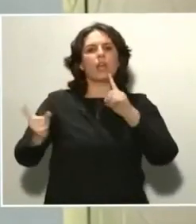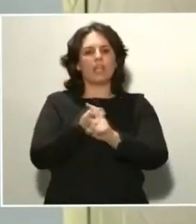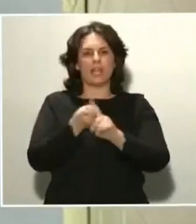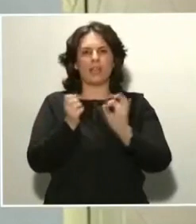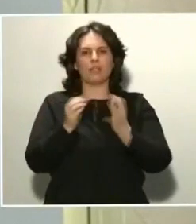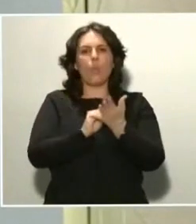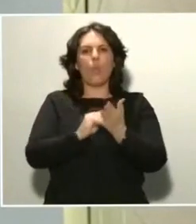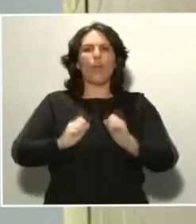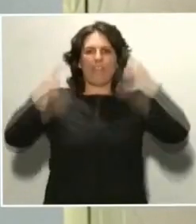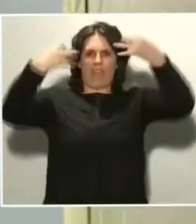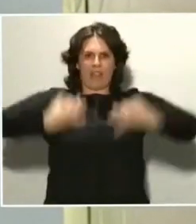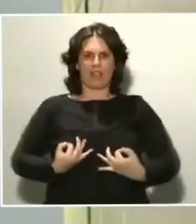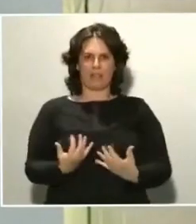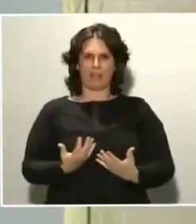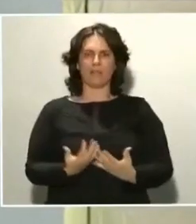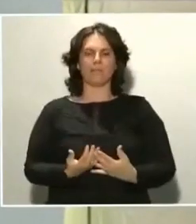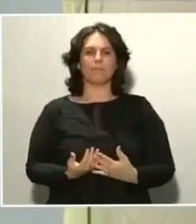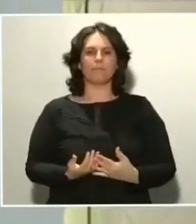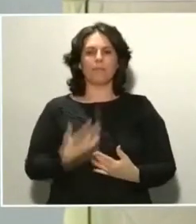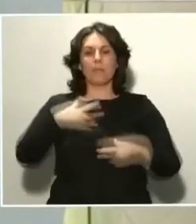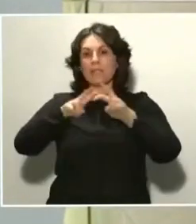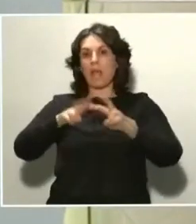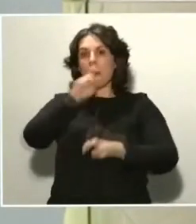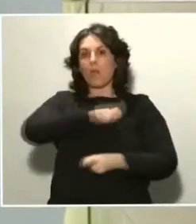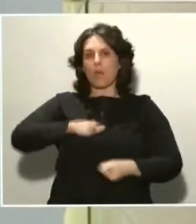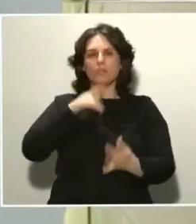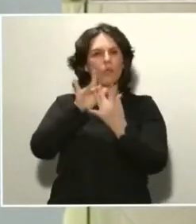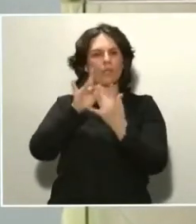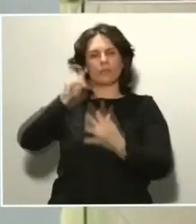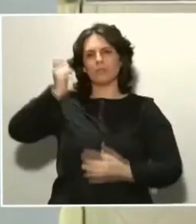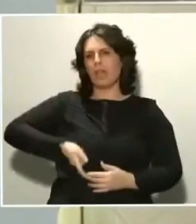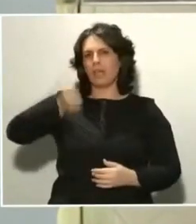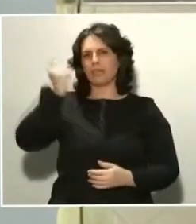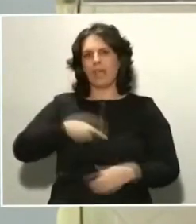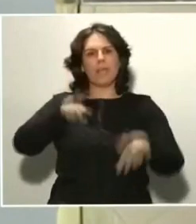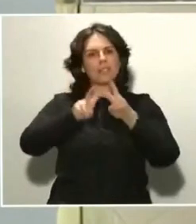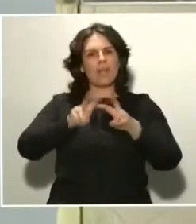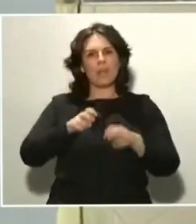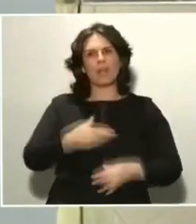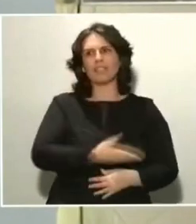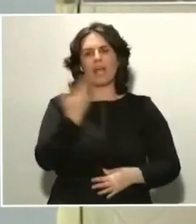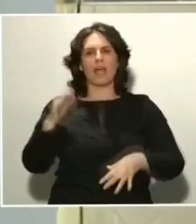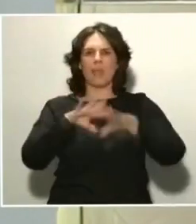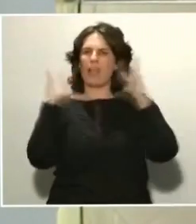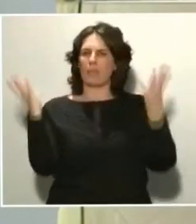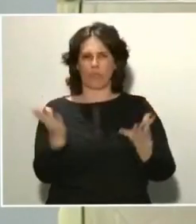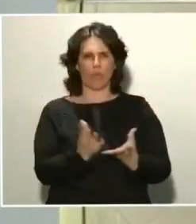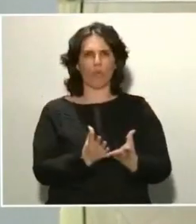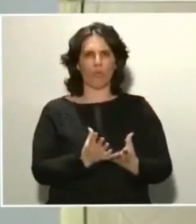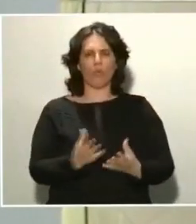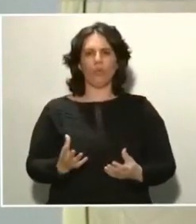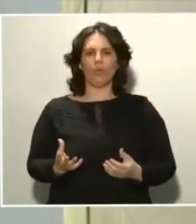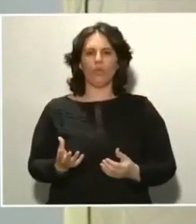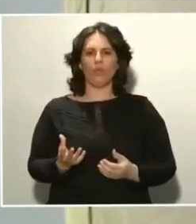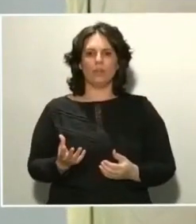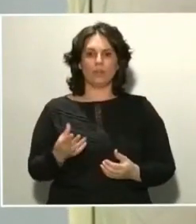Nuestros investigadores están en contacto diario con los investigadores de todas las partes del mundo, de tal manera que de ese intercambio de